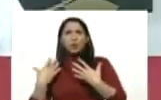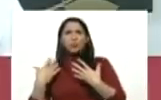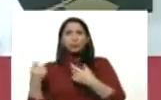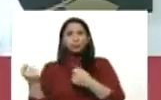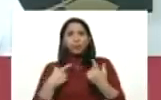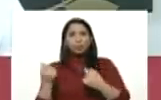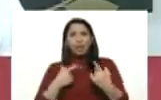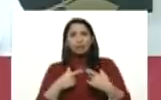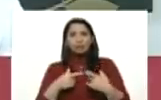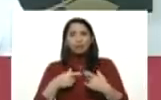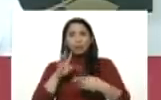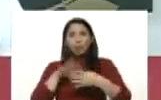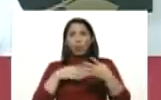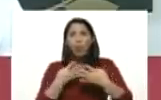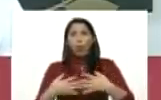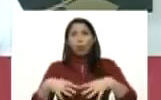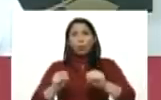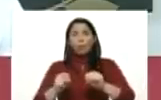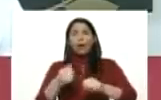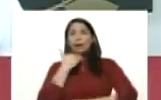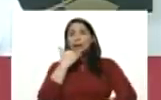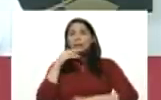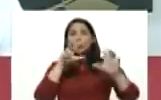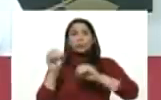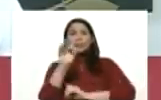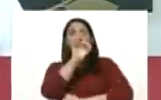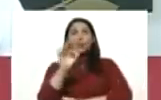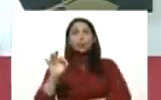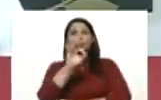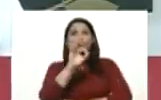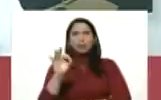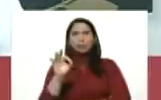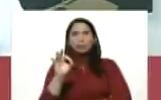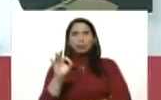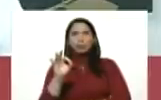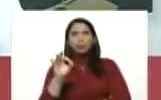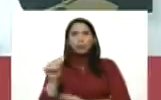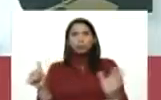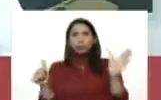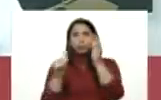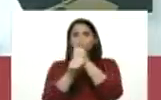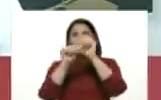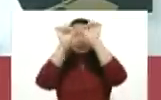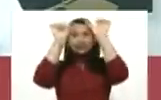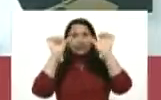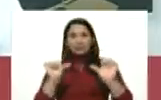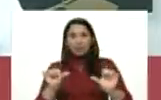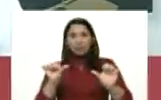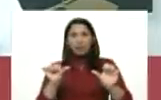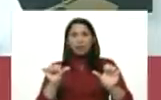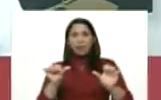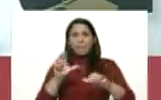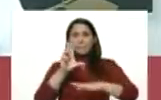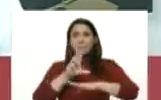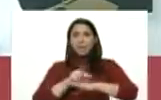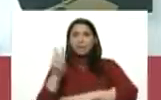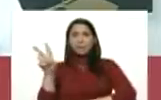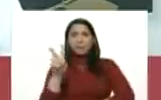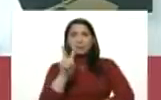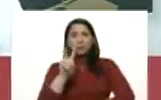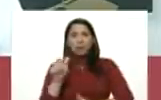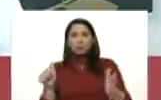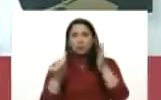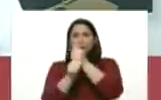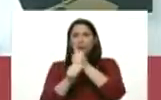casi el 80% de los casos detectados por el sistema médico venezolano